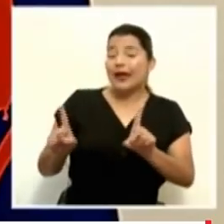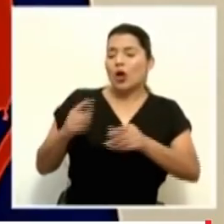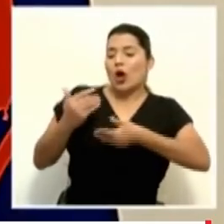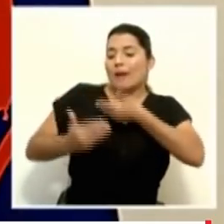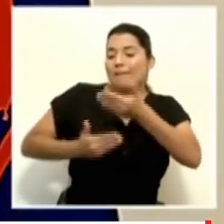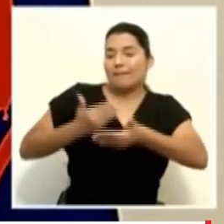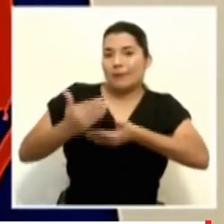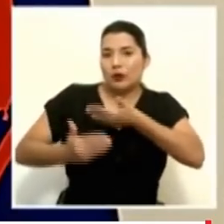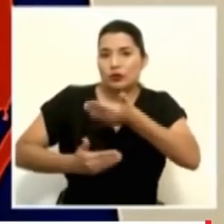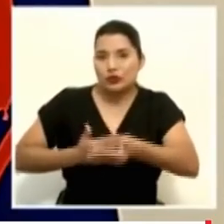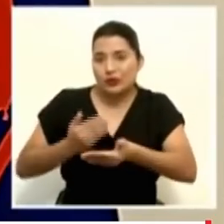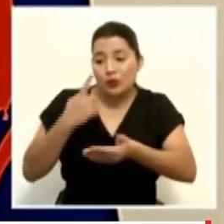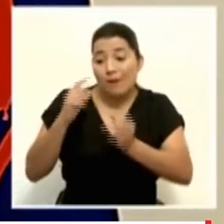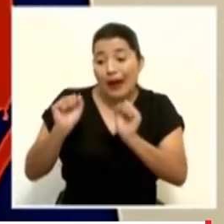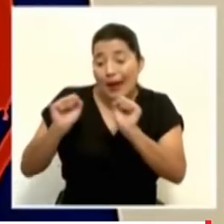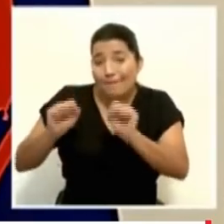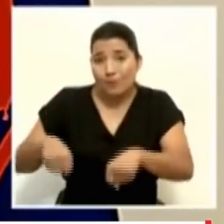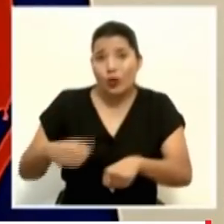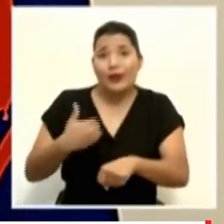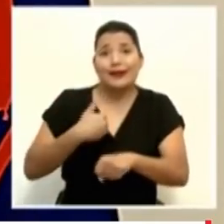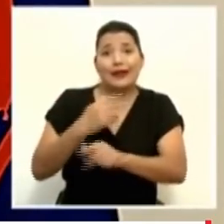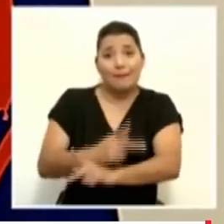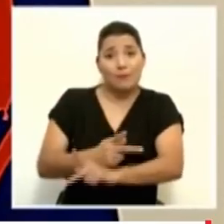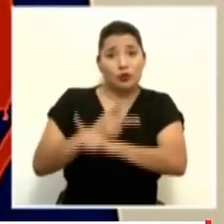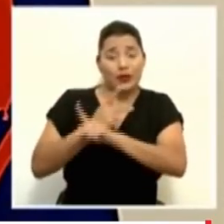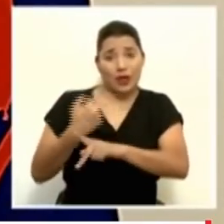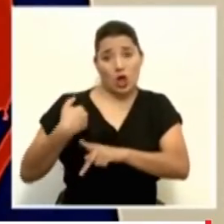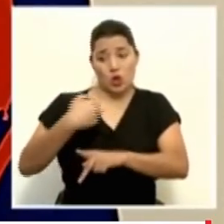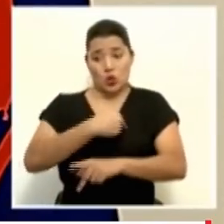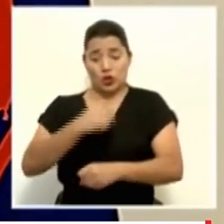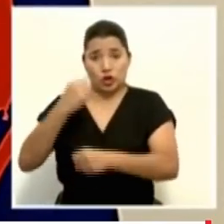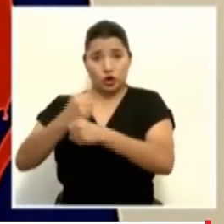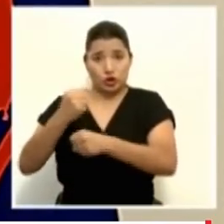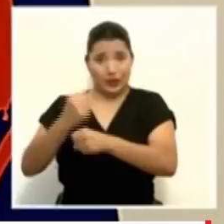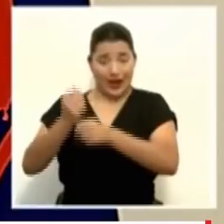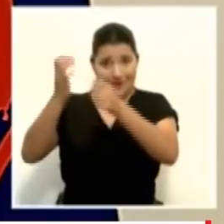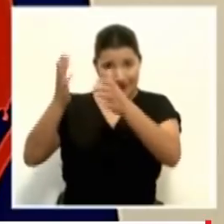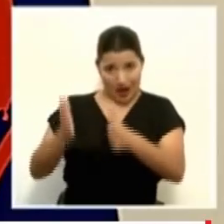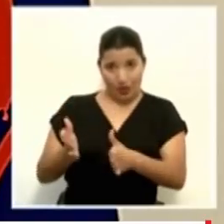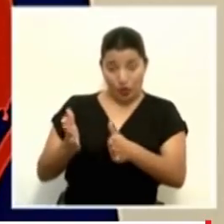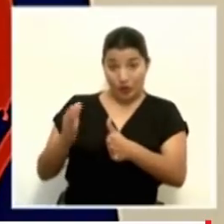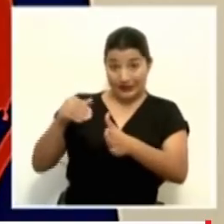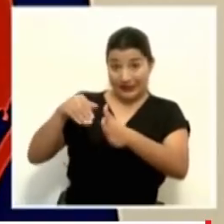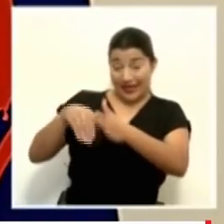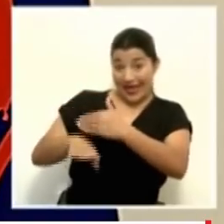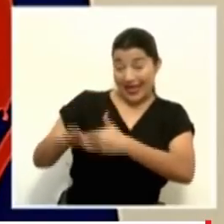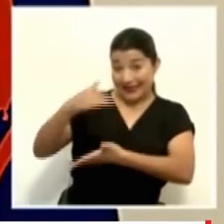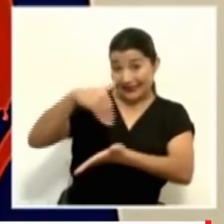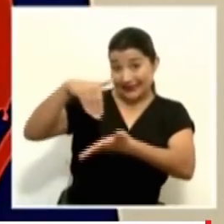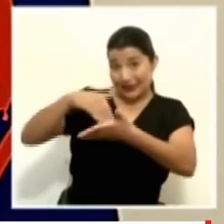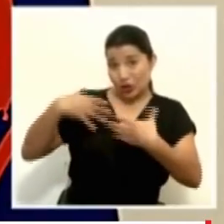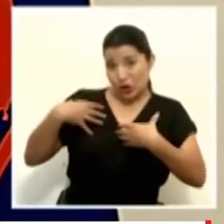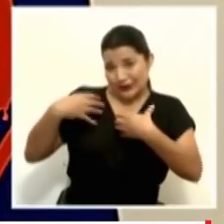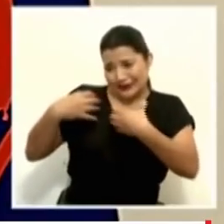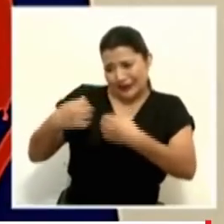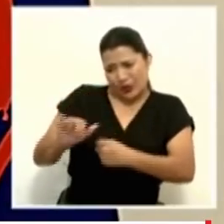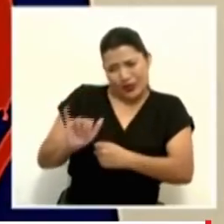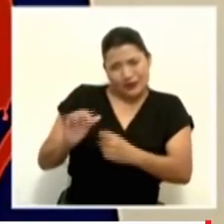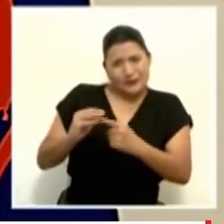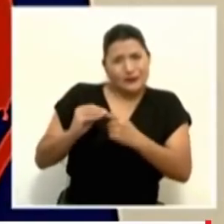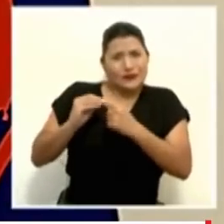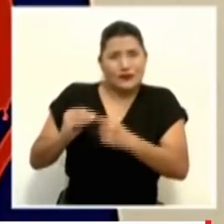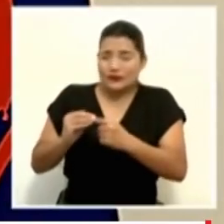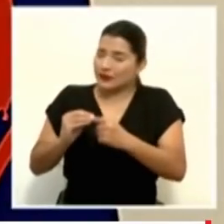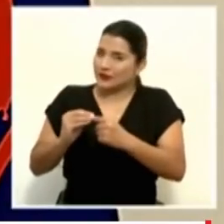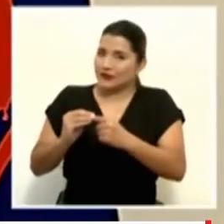asegurarnos de proteger a nuestro personal de la salud, que es la de las más altas prioridades que tenemos, es enorme.